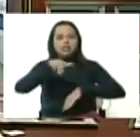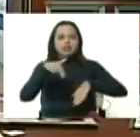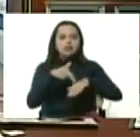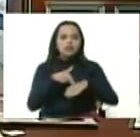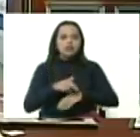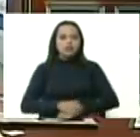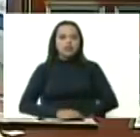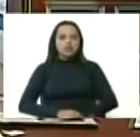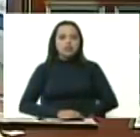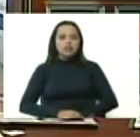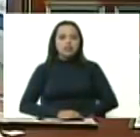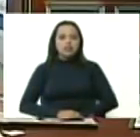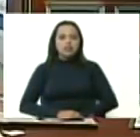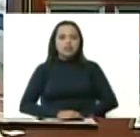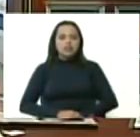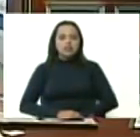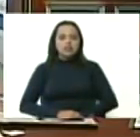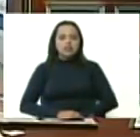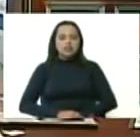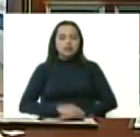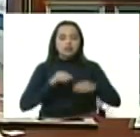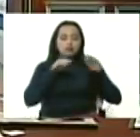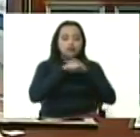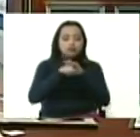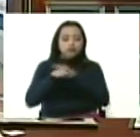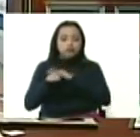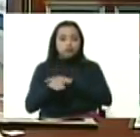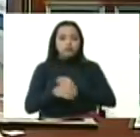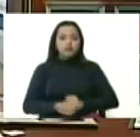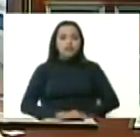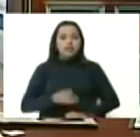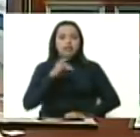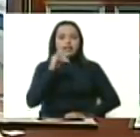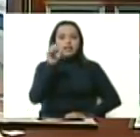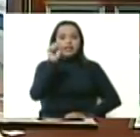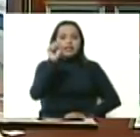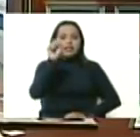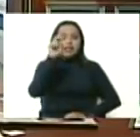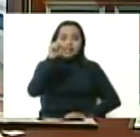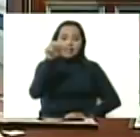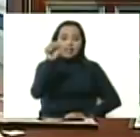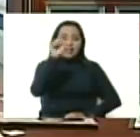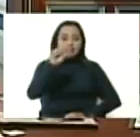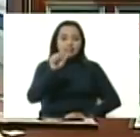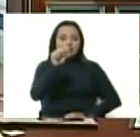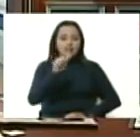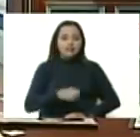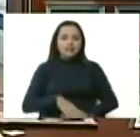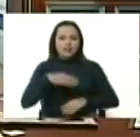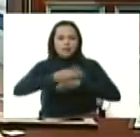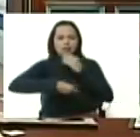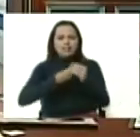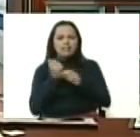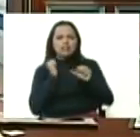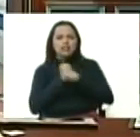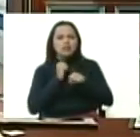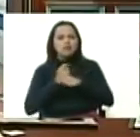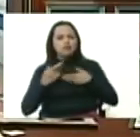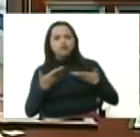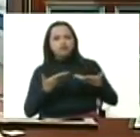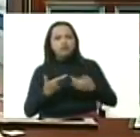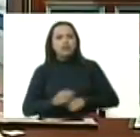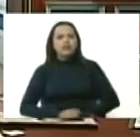de silos y almacenaje y NASA que se va a dedicar al